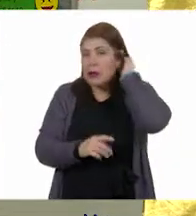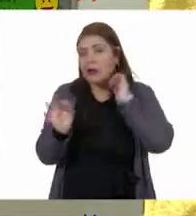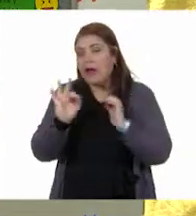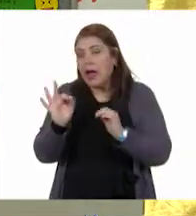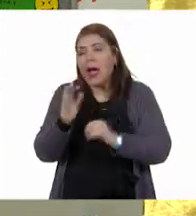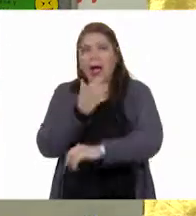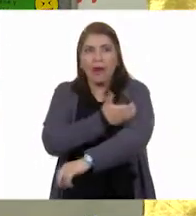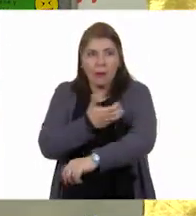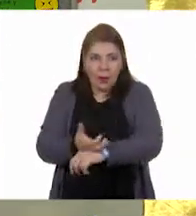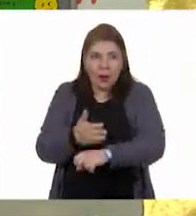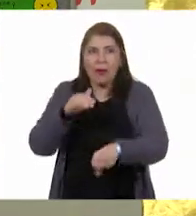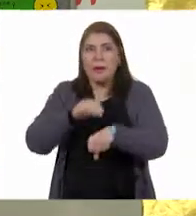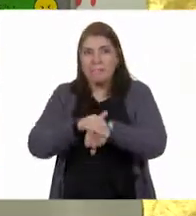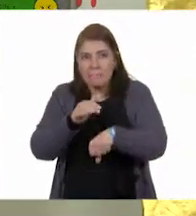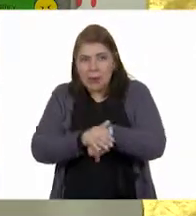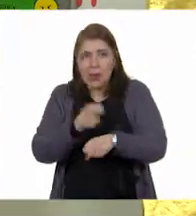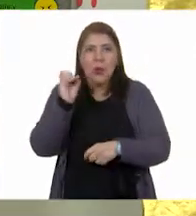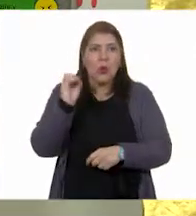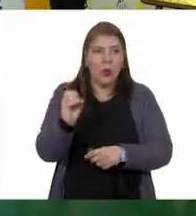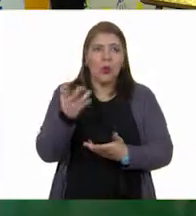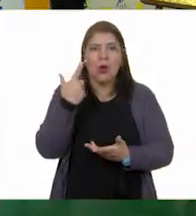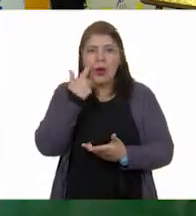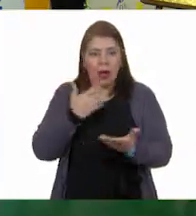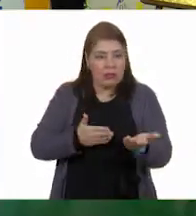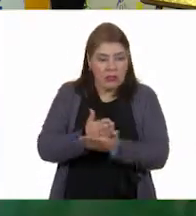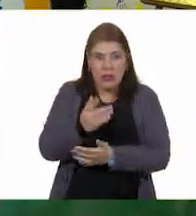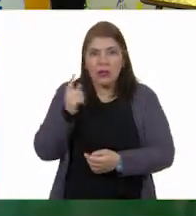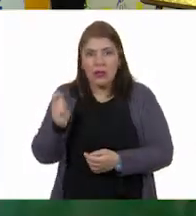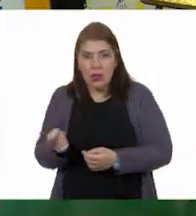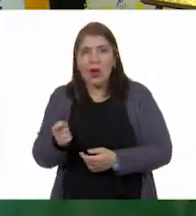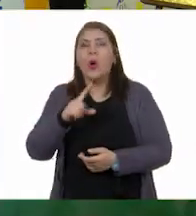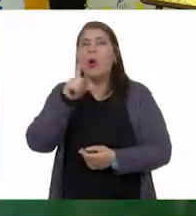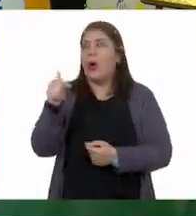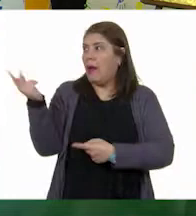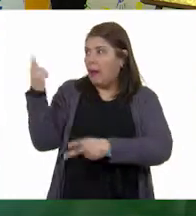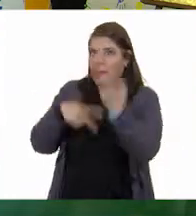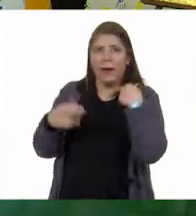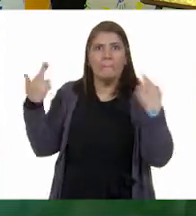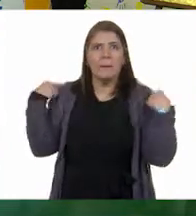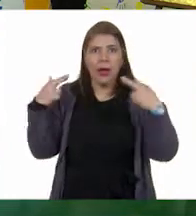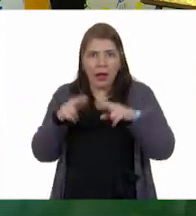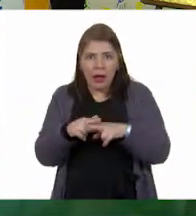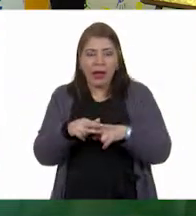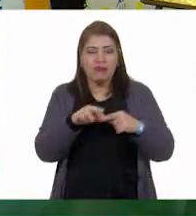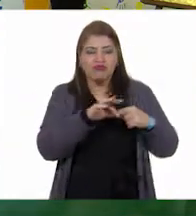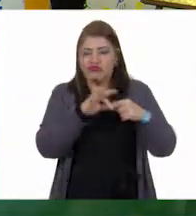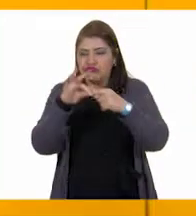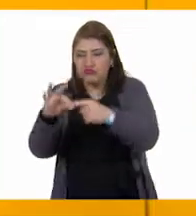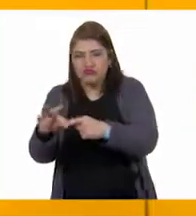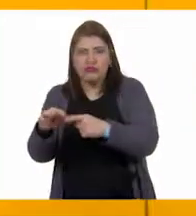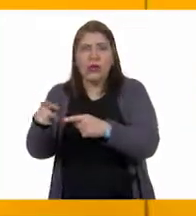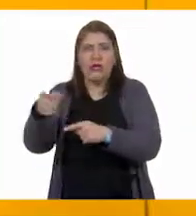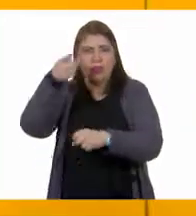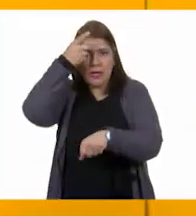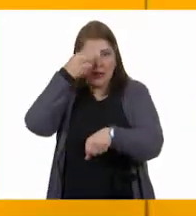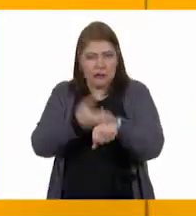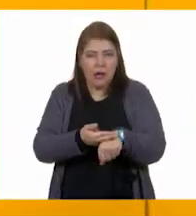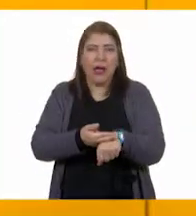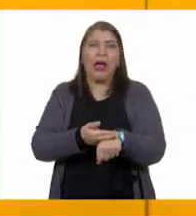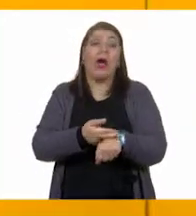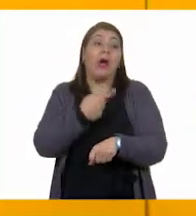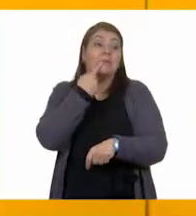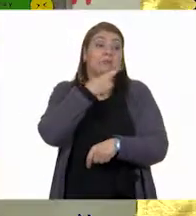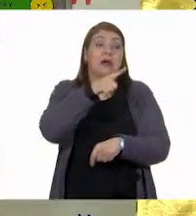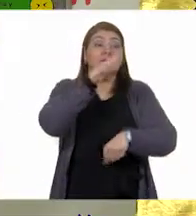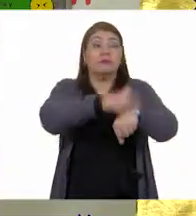mejor sus amigos, a lo mejor tus amigos, hubiera llegado la maestra, los lleva a la dirección, te acusan con tu mamá y